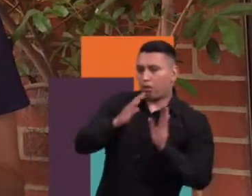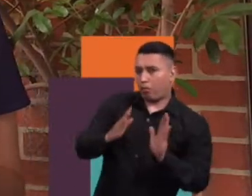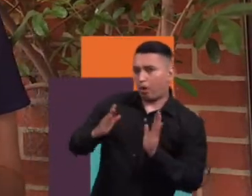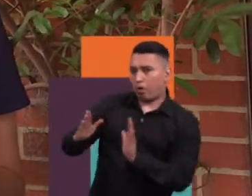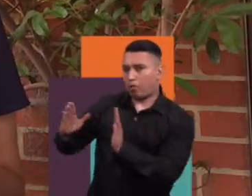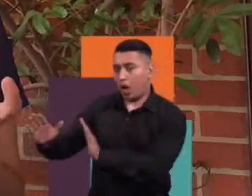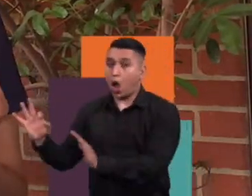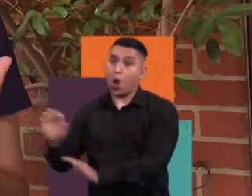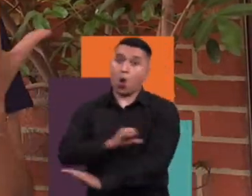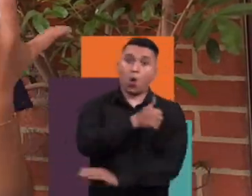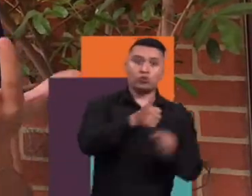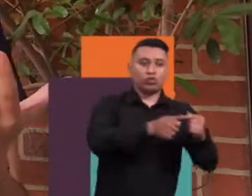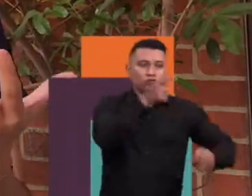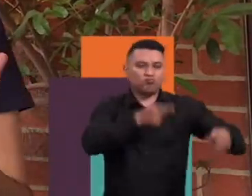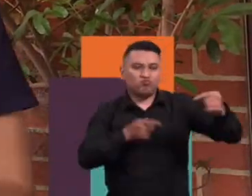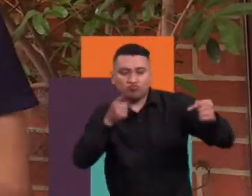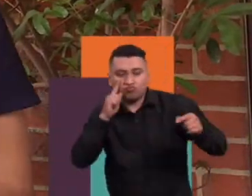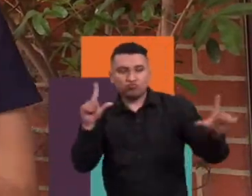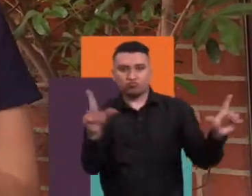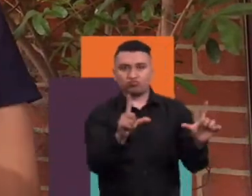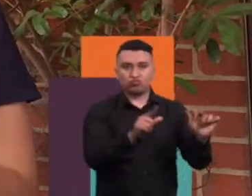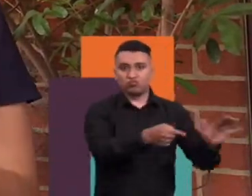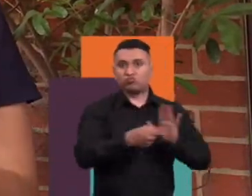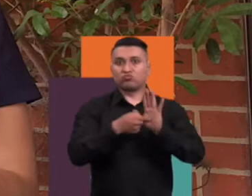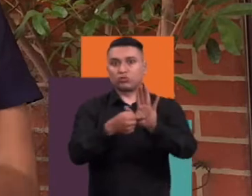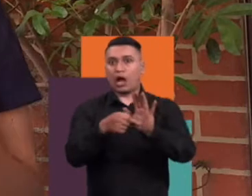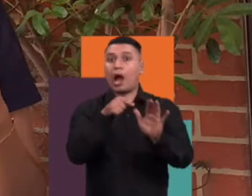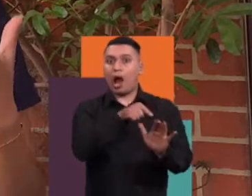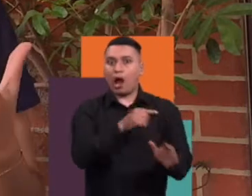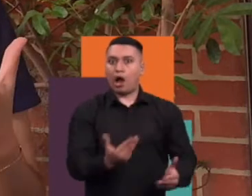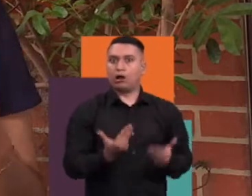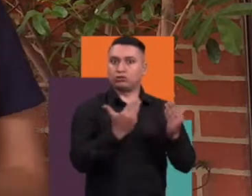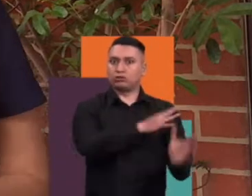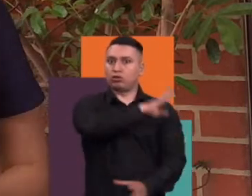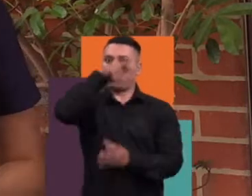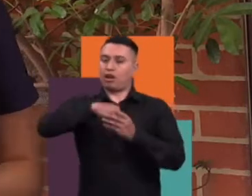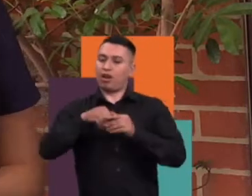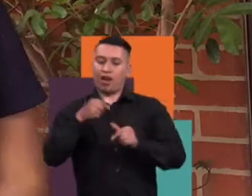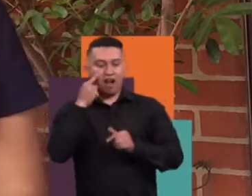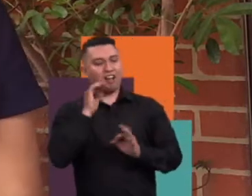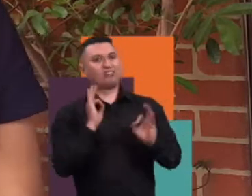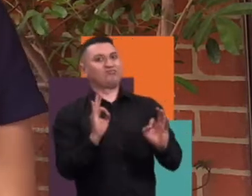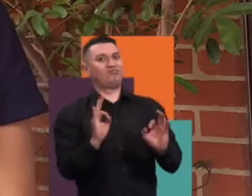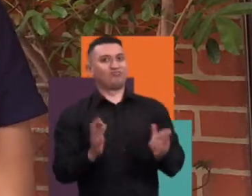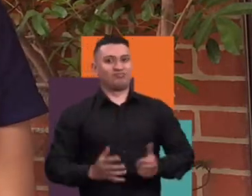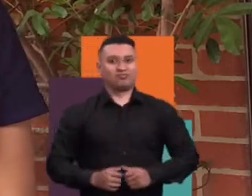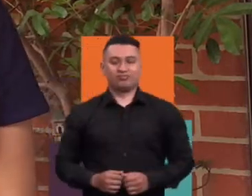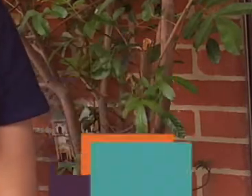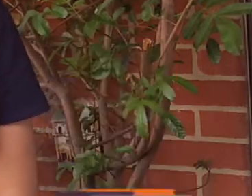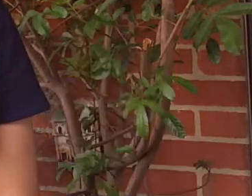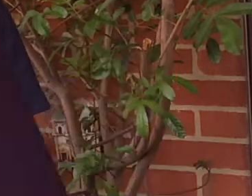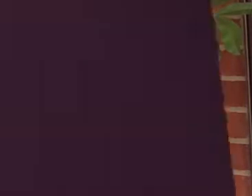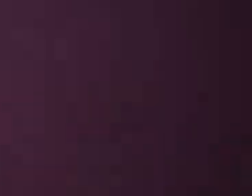vida a esta idea poniendo ante nuestros ojos la aventura de alguien más como inspiración para salir de la rutina.